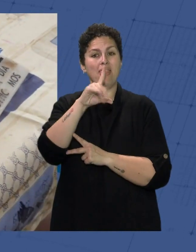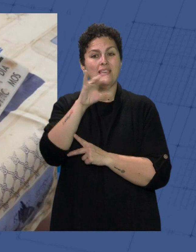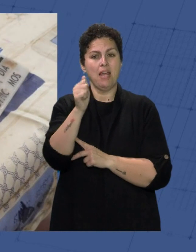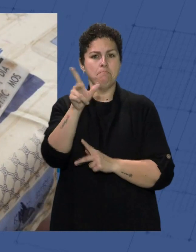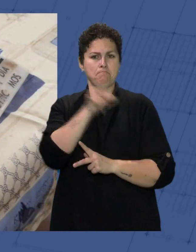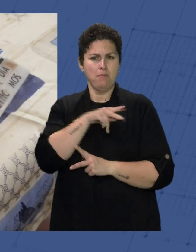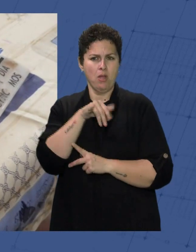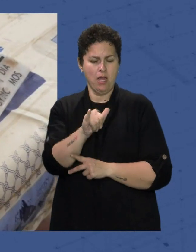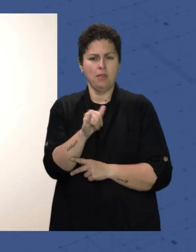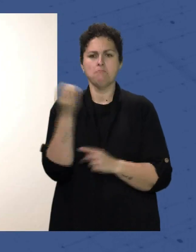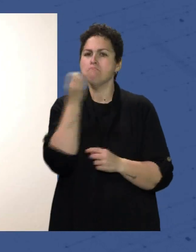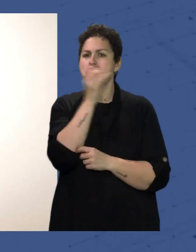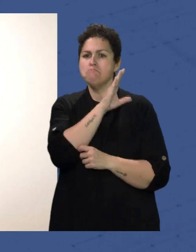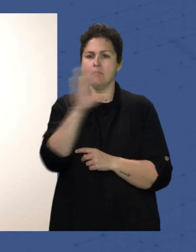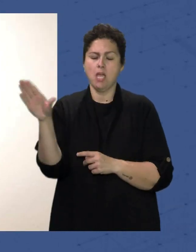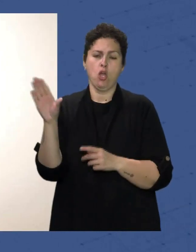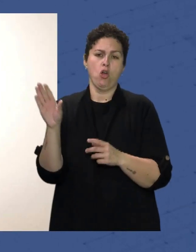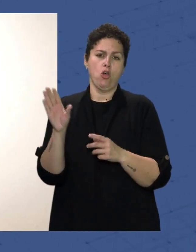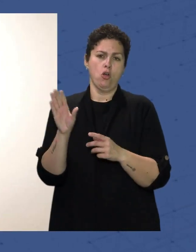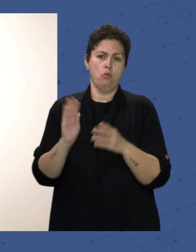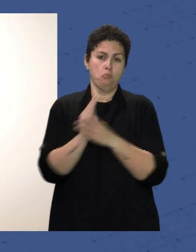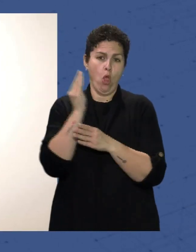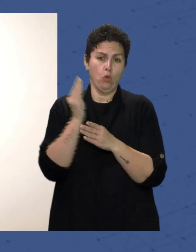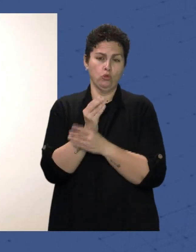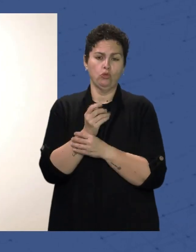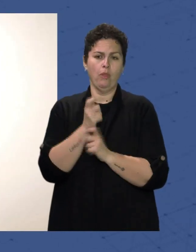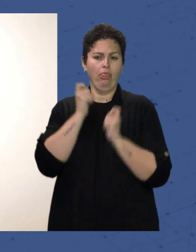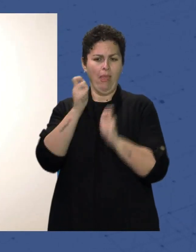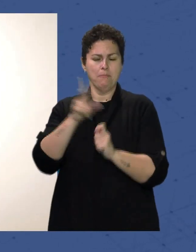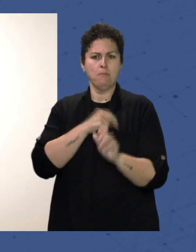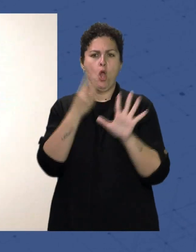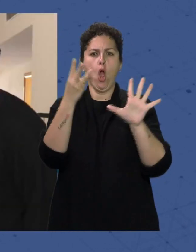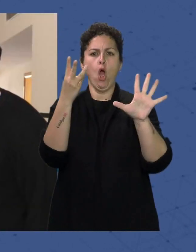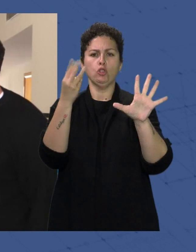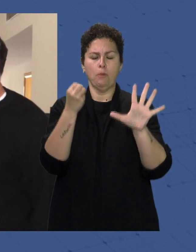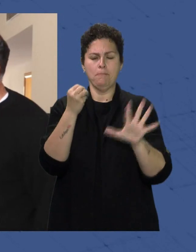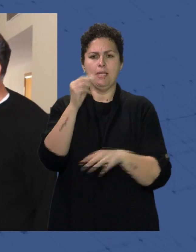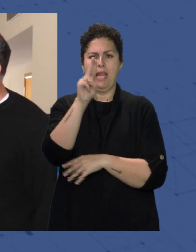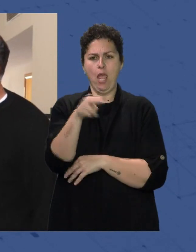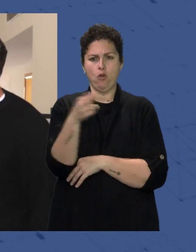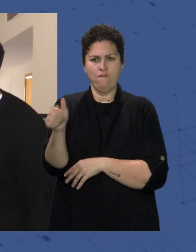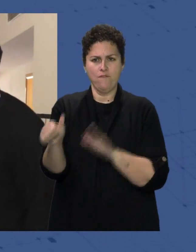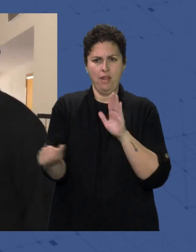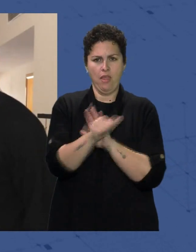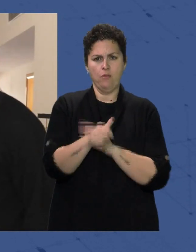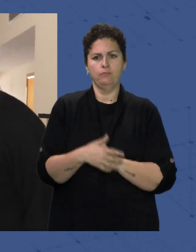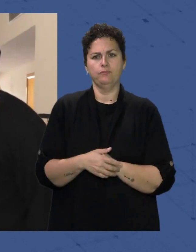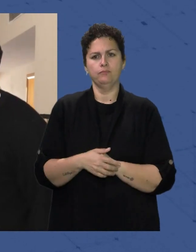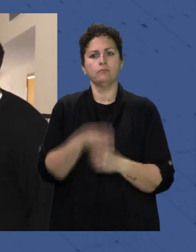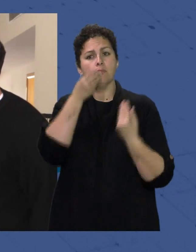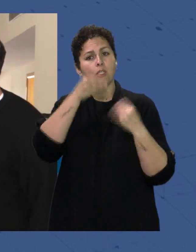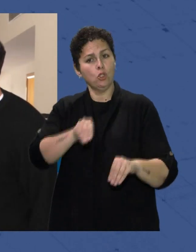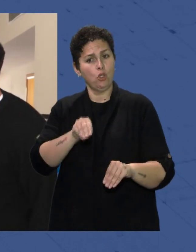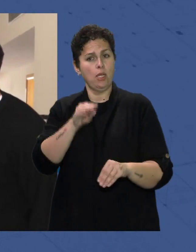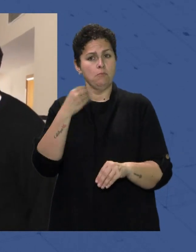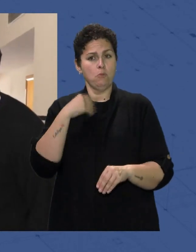En la última edición De Fical Dotado con 8.000 euros De financiación Y es la historia De Samuel El interpreta Daniel